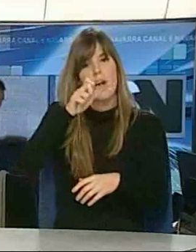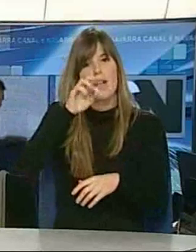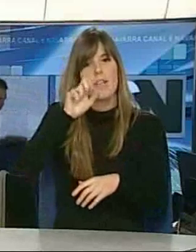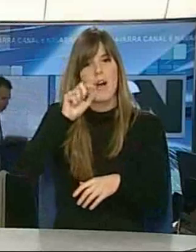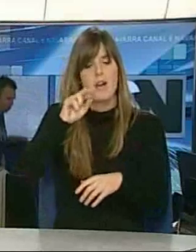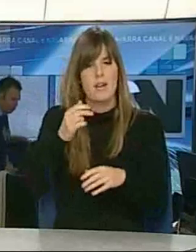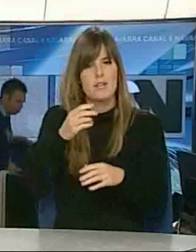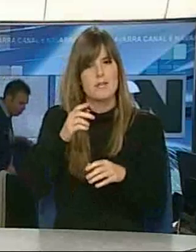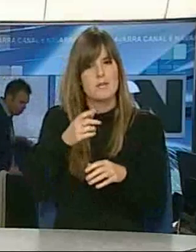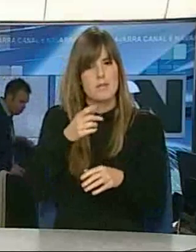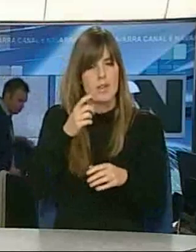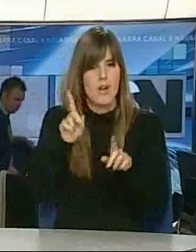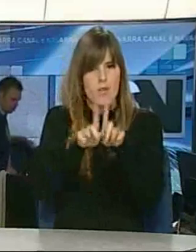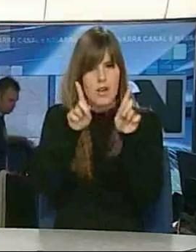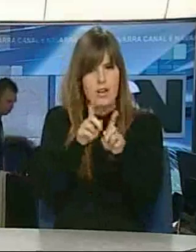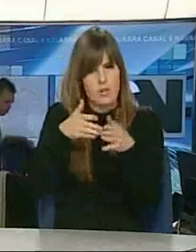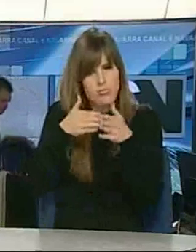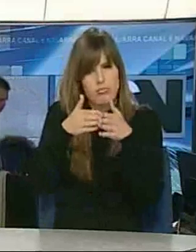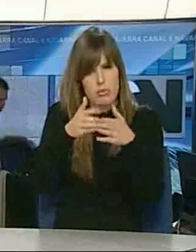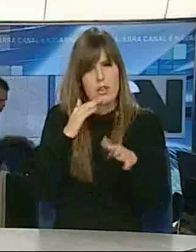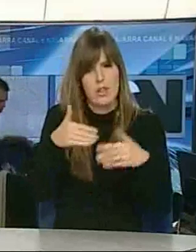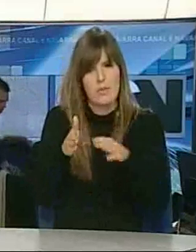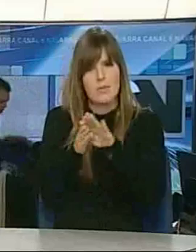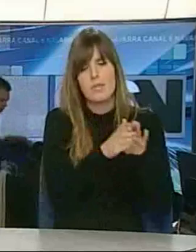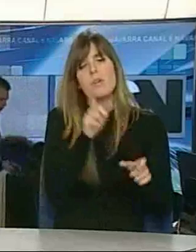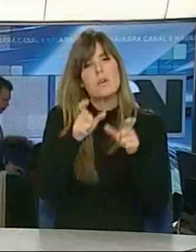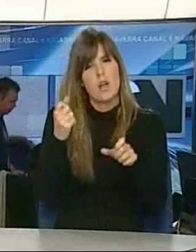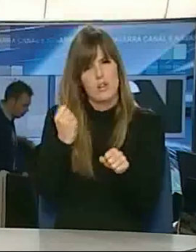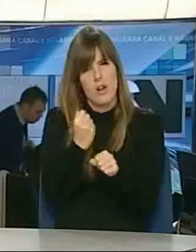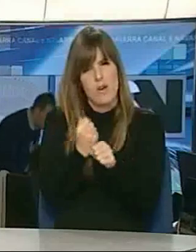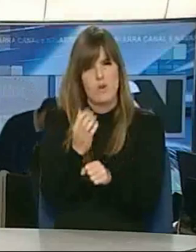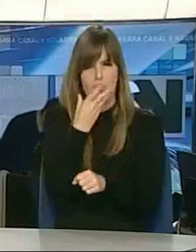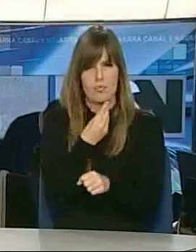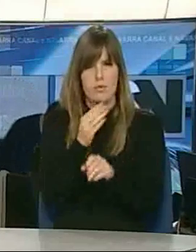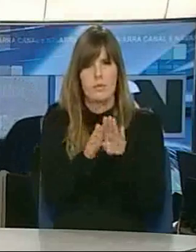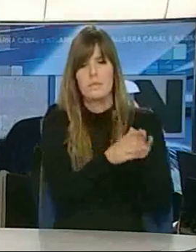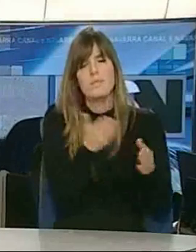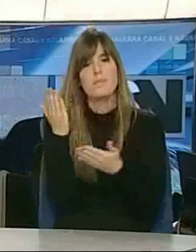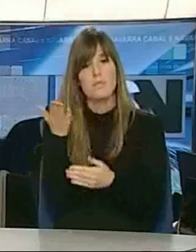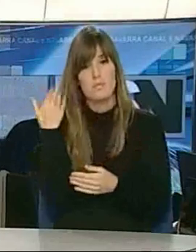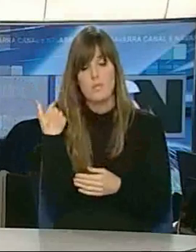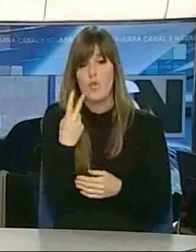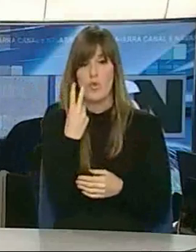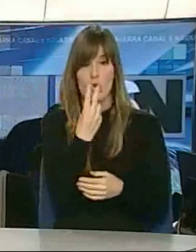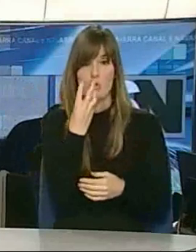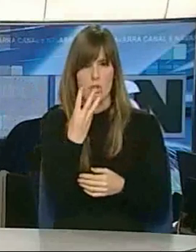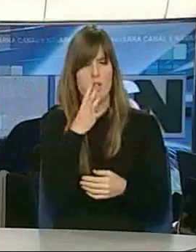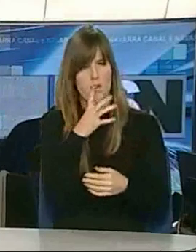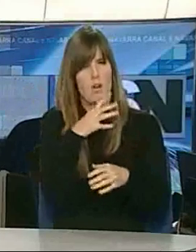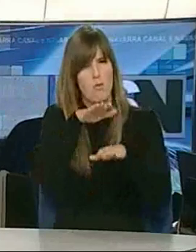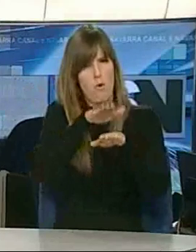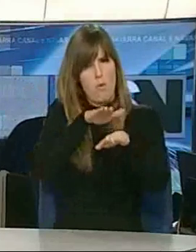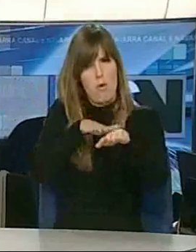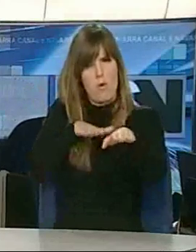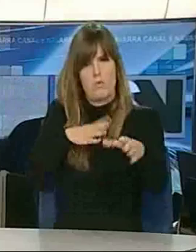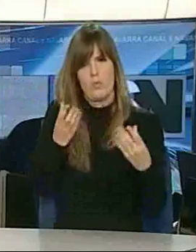defraudado. Son muy, muy vistosos. La gente se lo curra mogollón y al final queda bonito. Antes igual salían dos o tres carrozas, pero ahora ya son un montón.